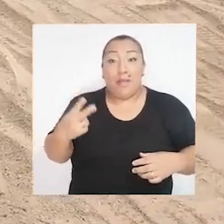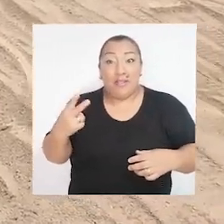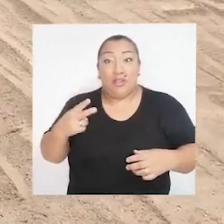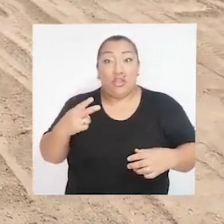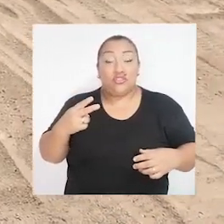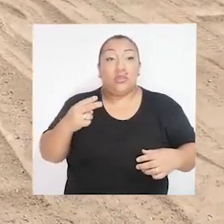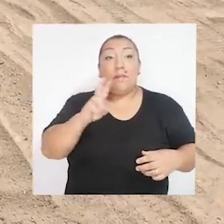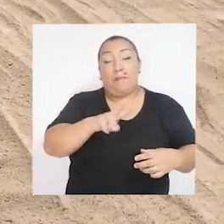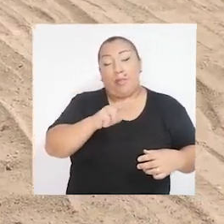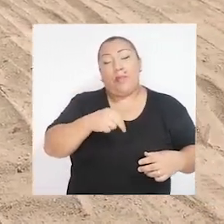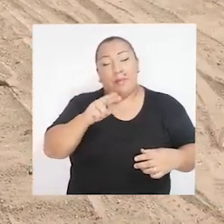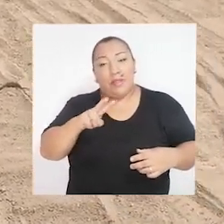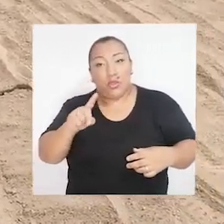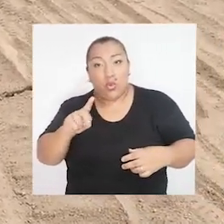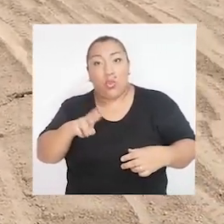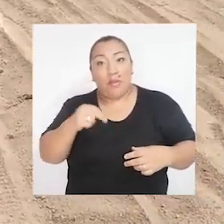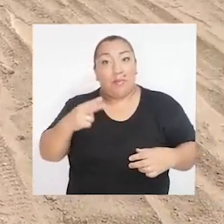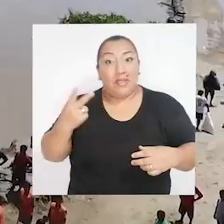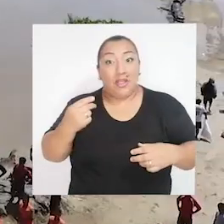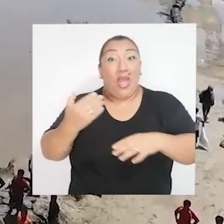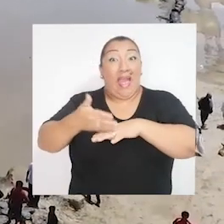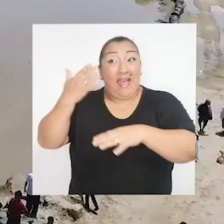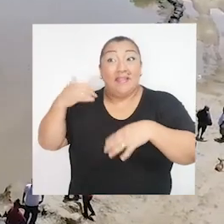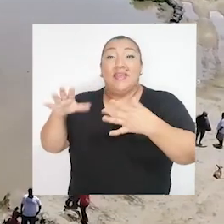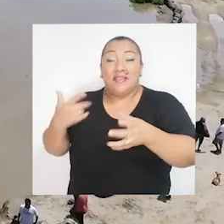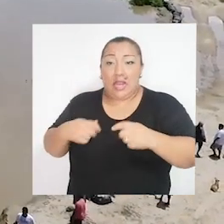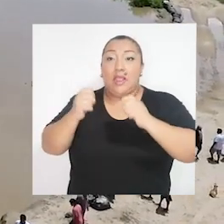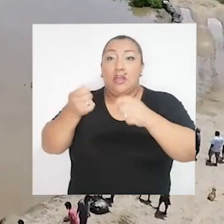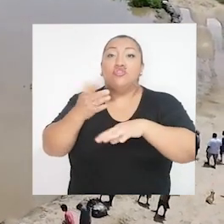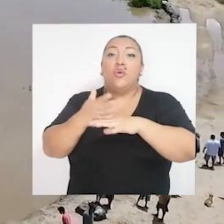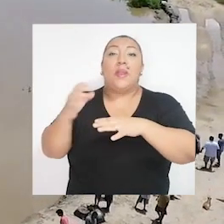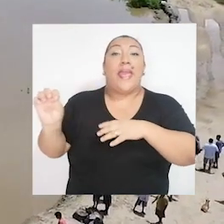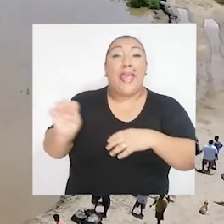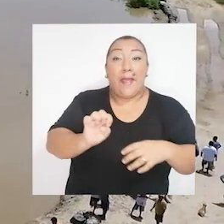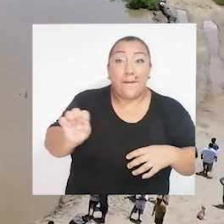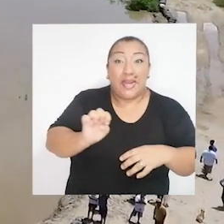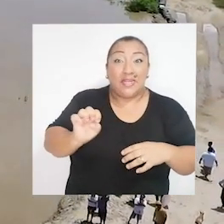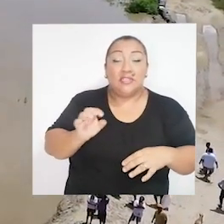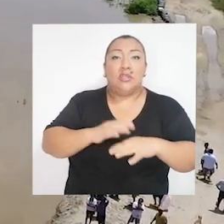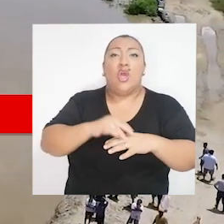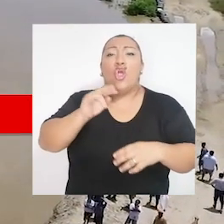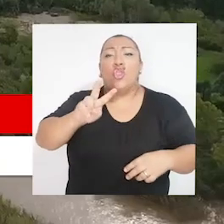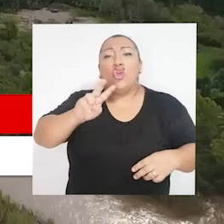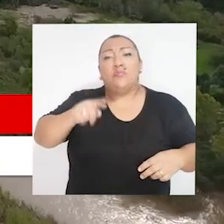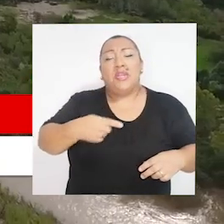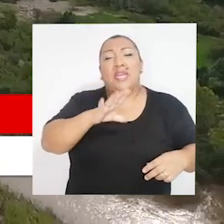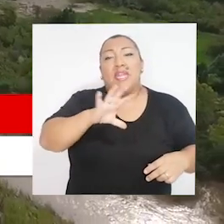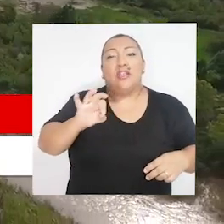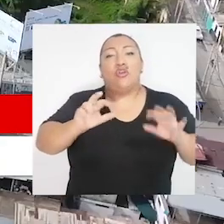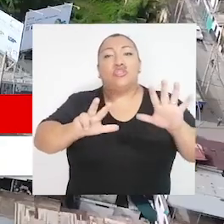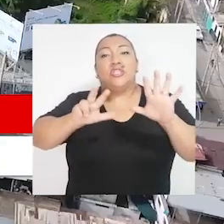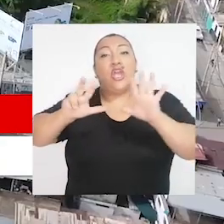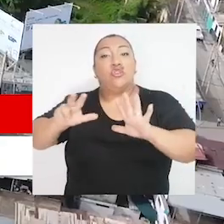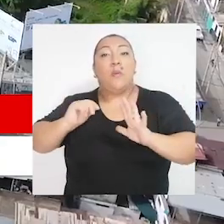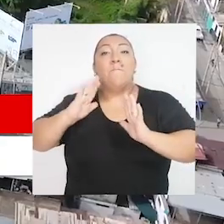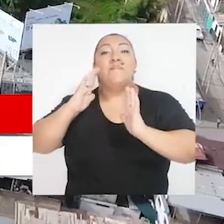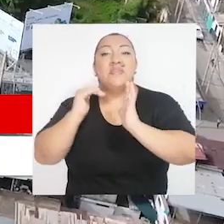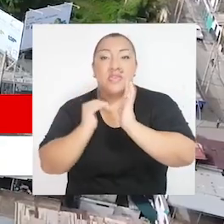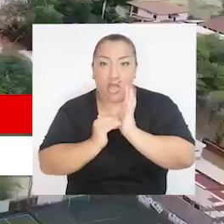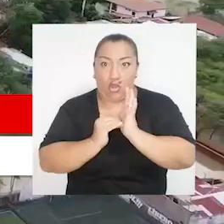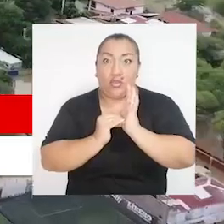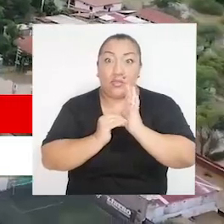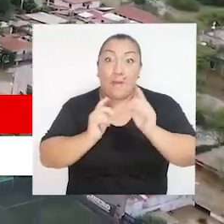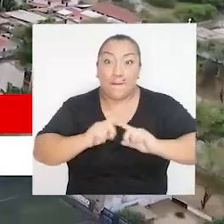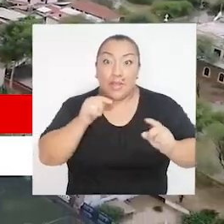presupuesto que se destinó para la reducción de vulnerabilidad y atención de emergencias de desastres fue de 2.588